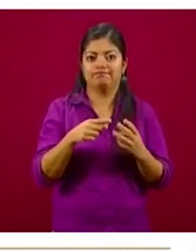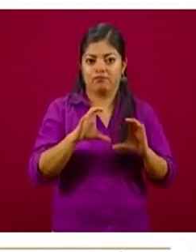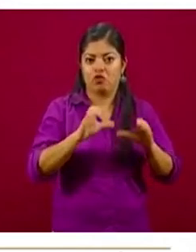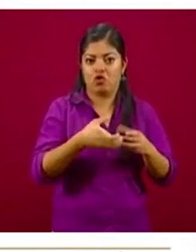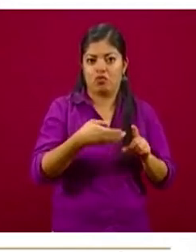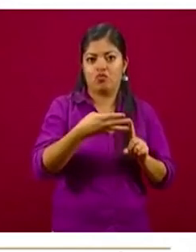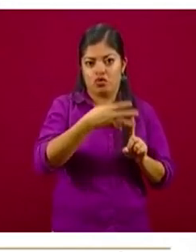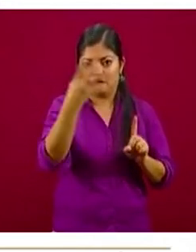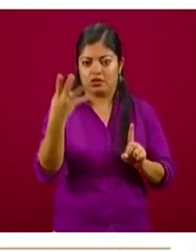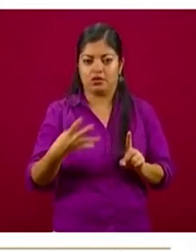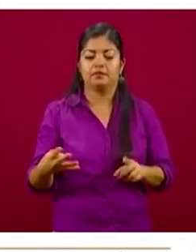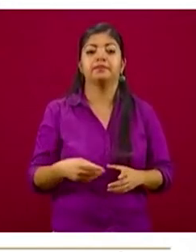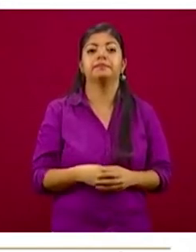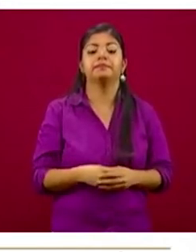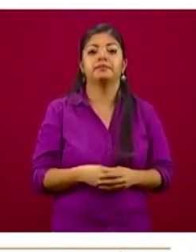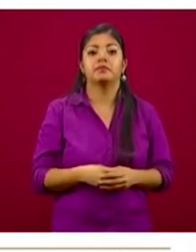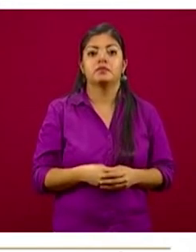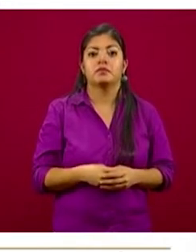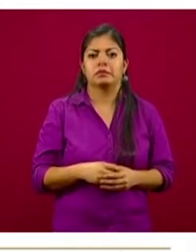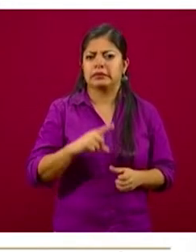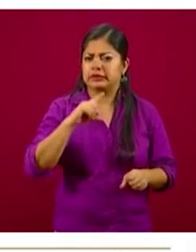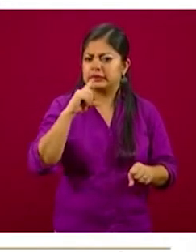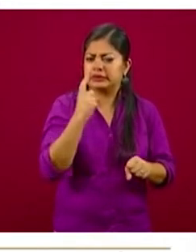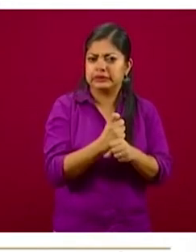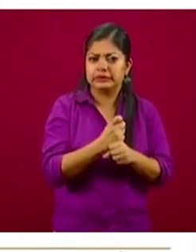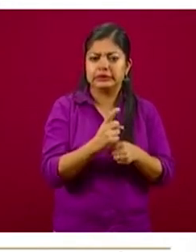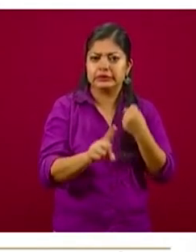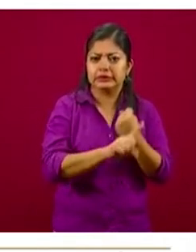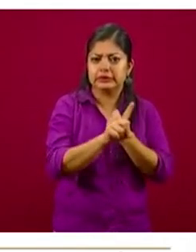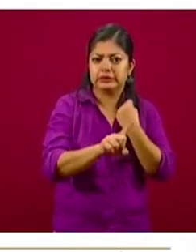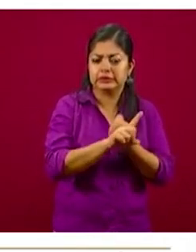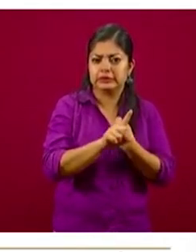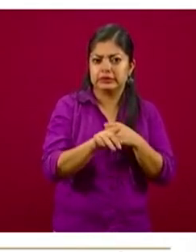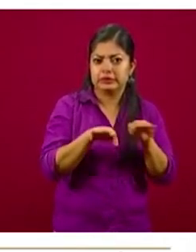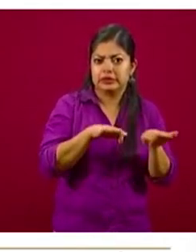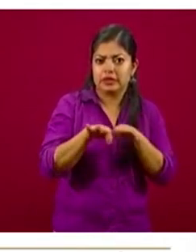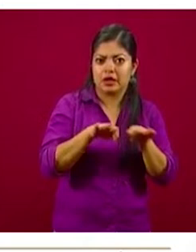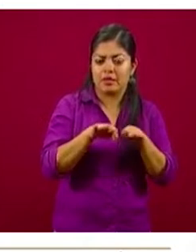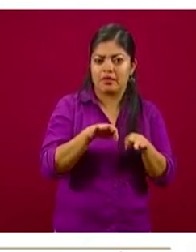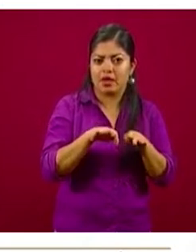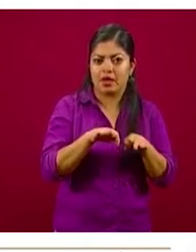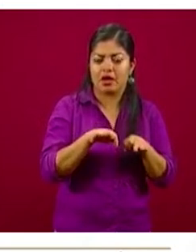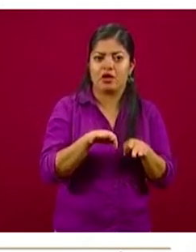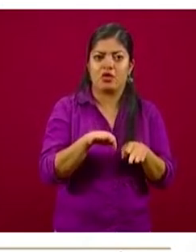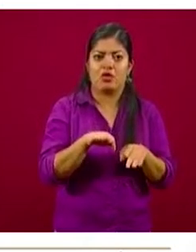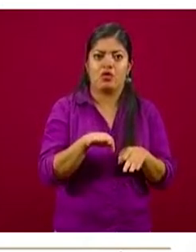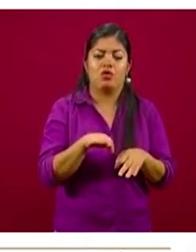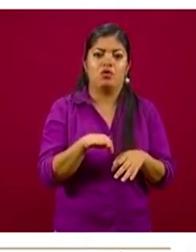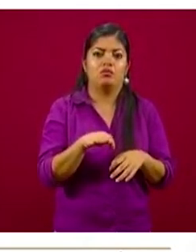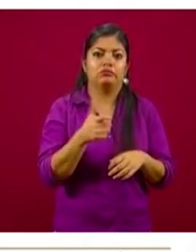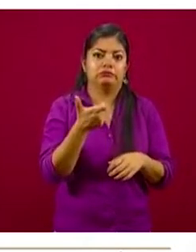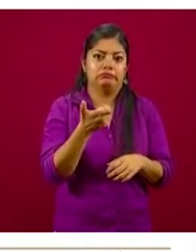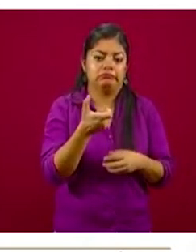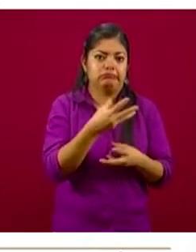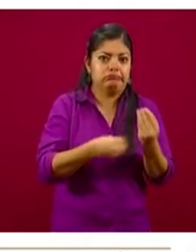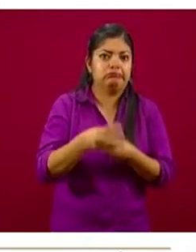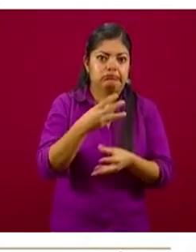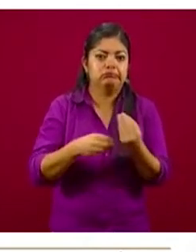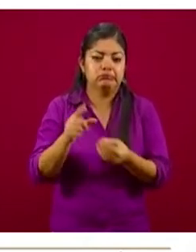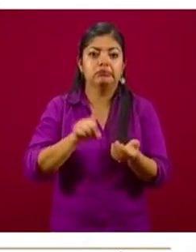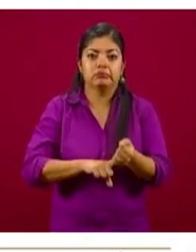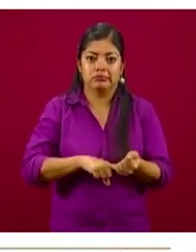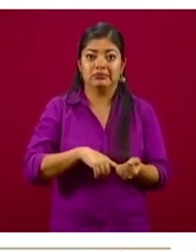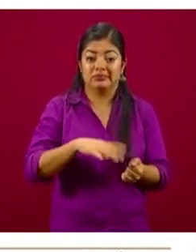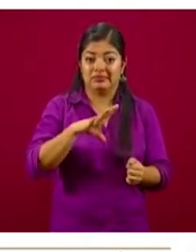Por un lado, la mayor afectación económica por falta de empleos o por empleos precarios, es decir, muchas personas de la